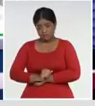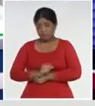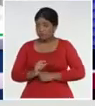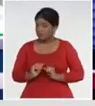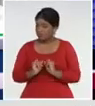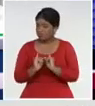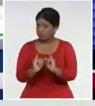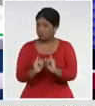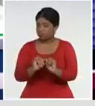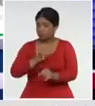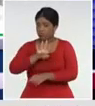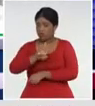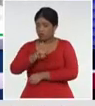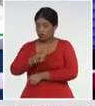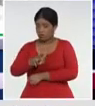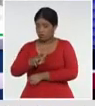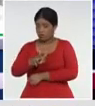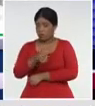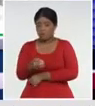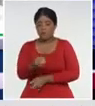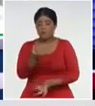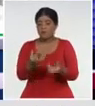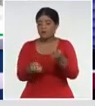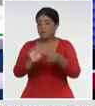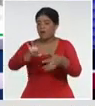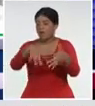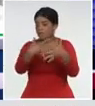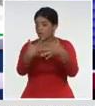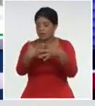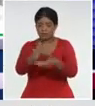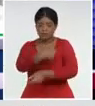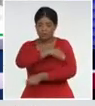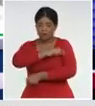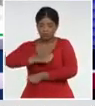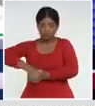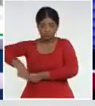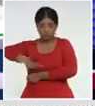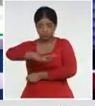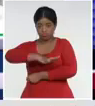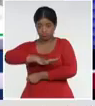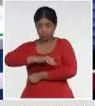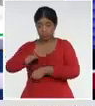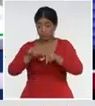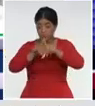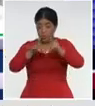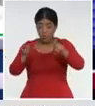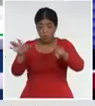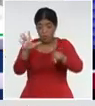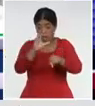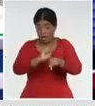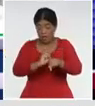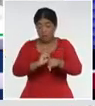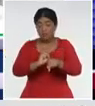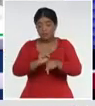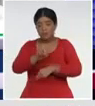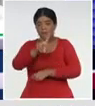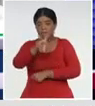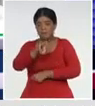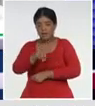42 eventos activos, en todo el territorio nacional, y solamente, se tributaron,